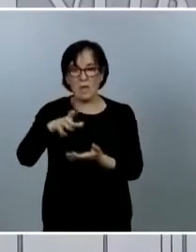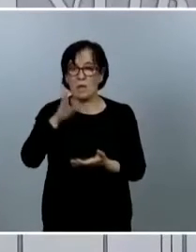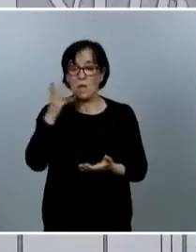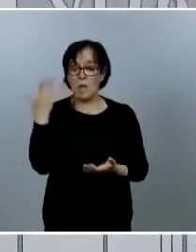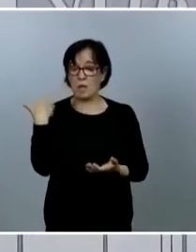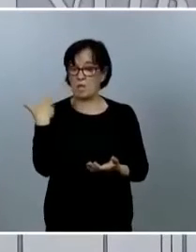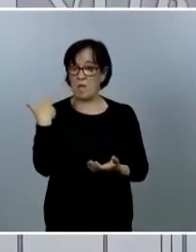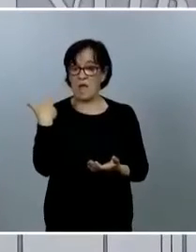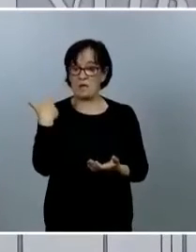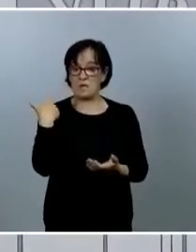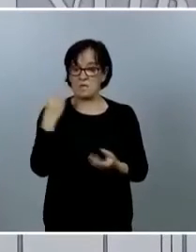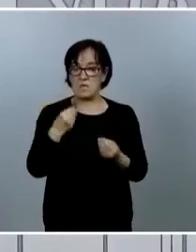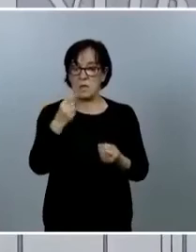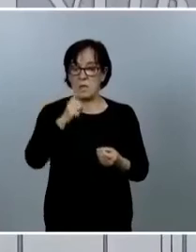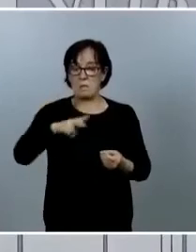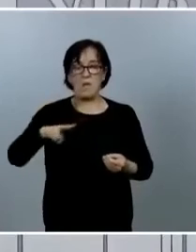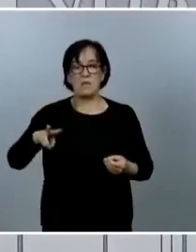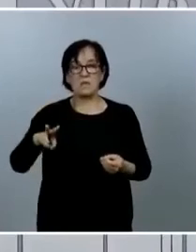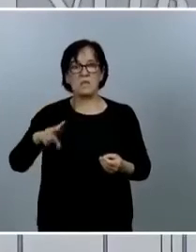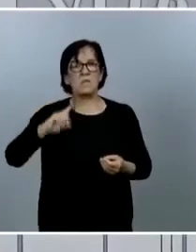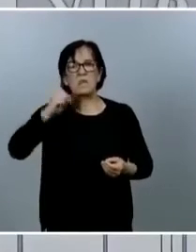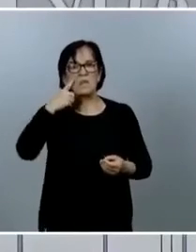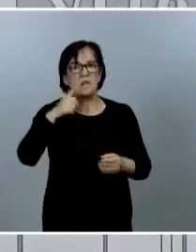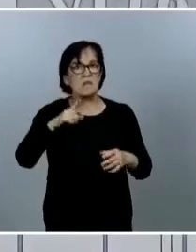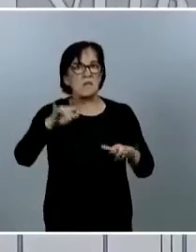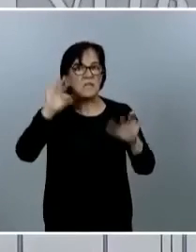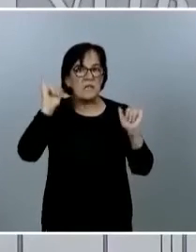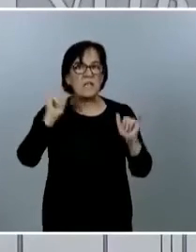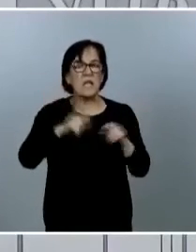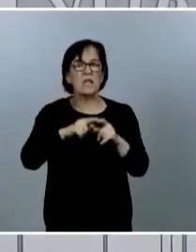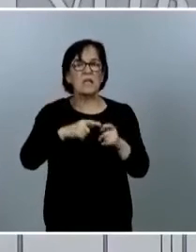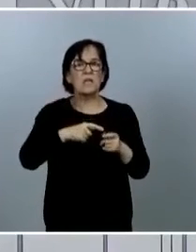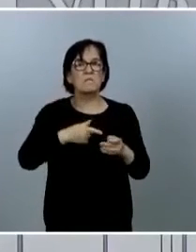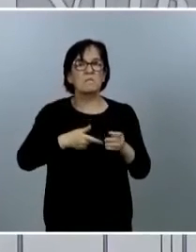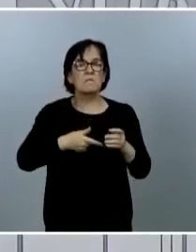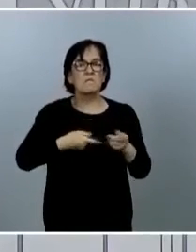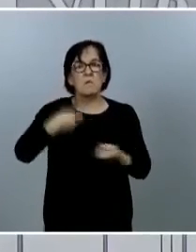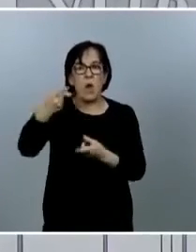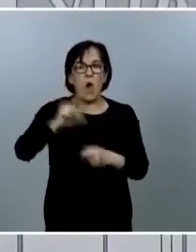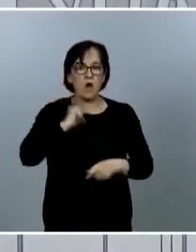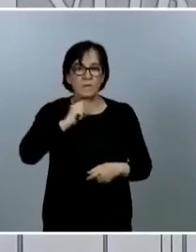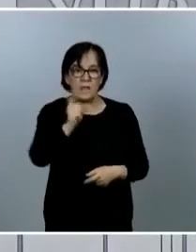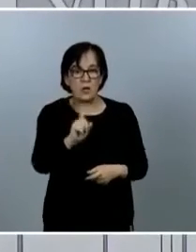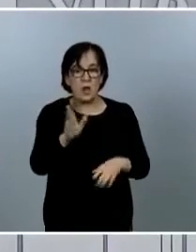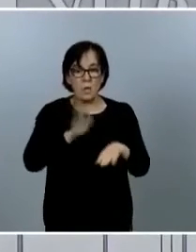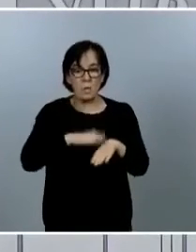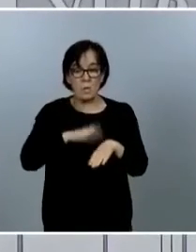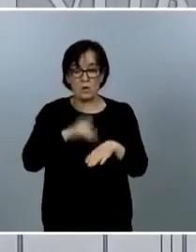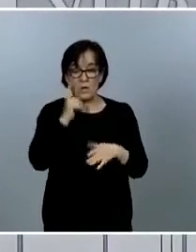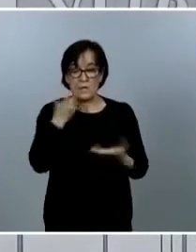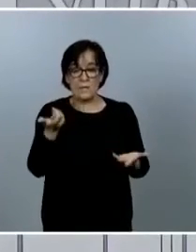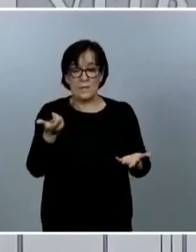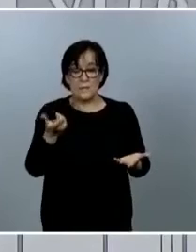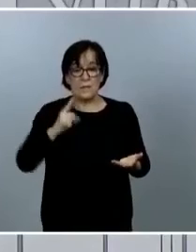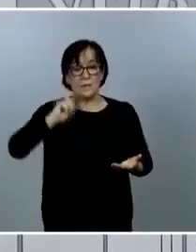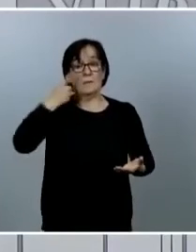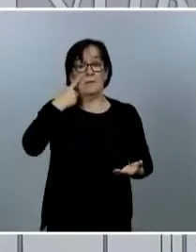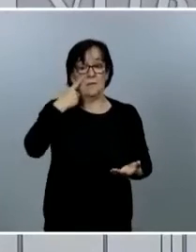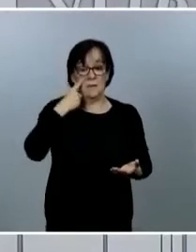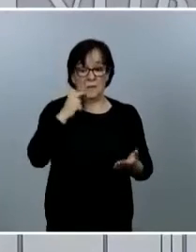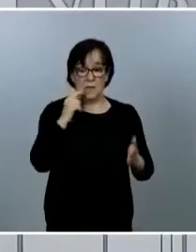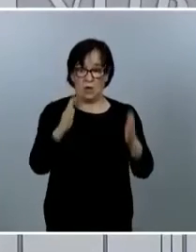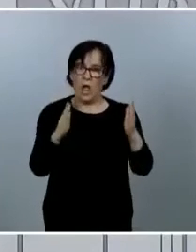meses ni detectábamos ni hospitalizábamos básicamente porque con la capacidad diagnóstica de aquel momento que era alta